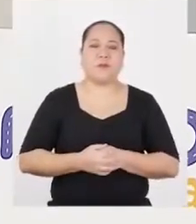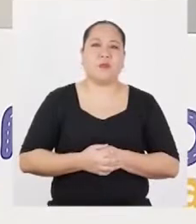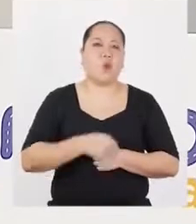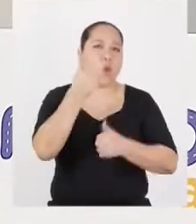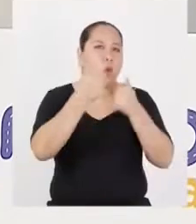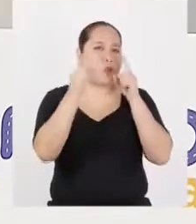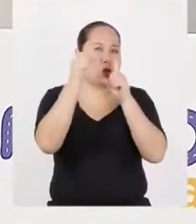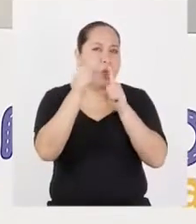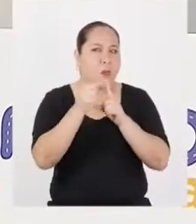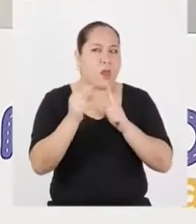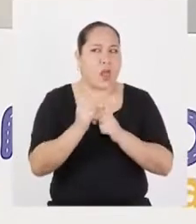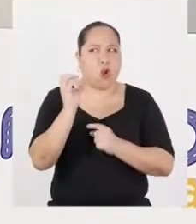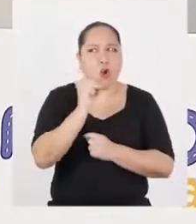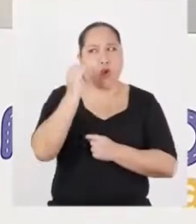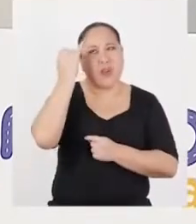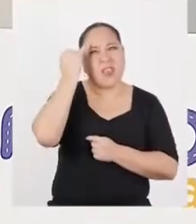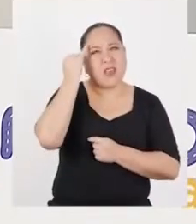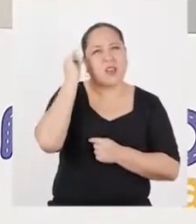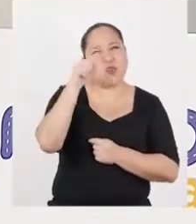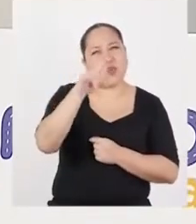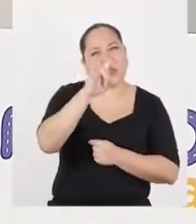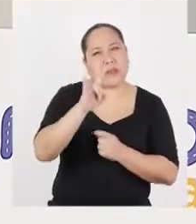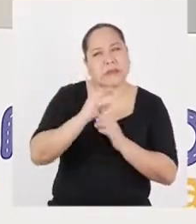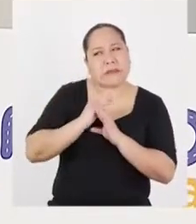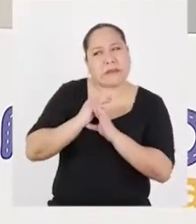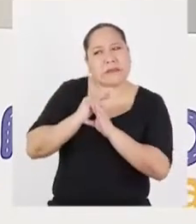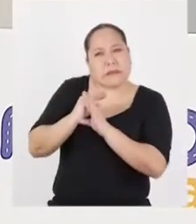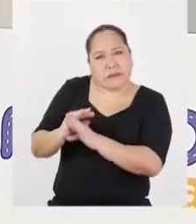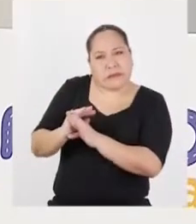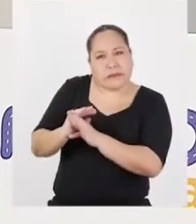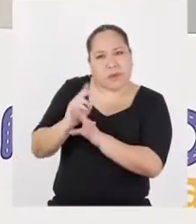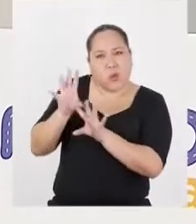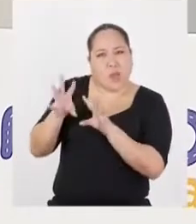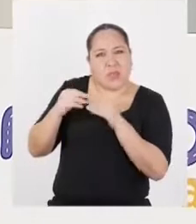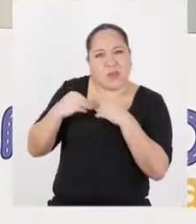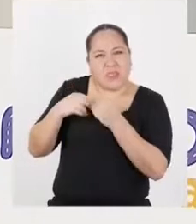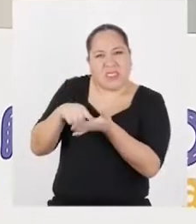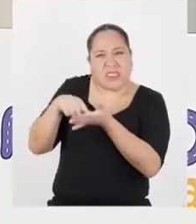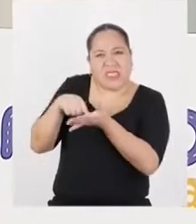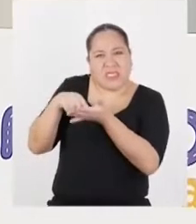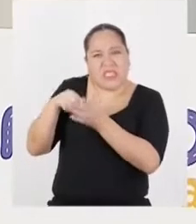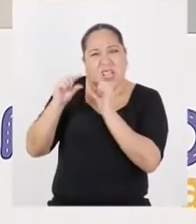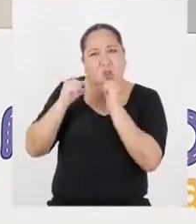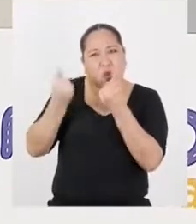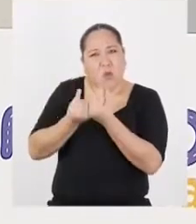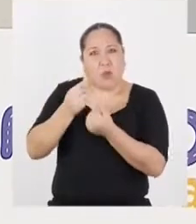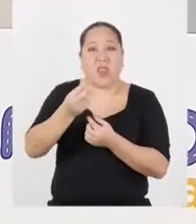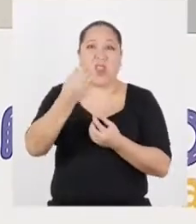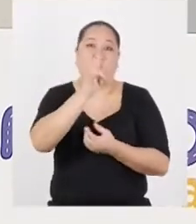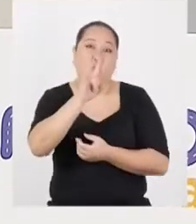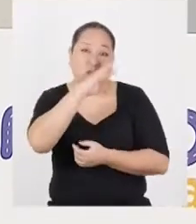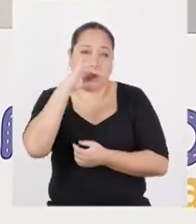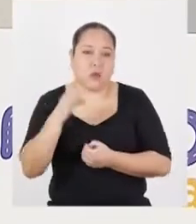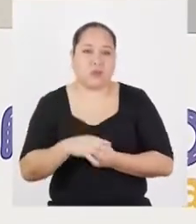¿Qué palabras o qué argumentos utilizarías para rechazar con éxito la presión del grupo para que consumas drogas?